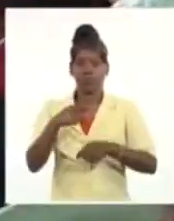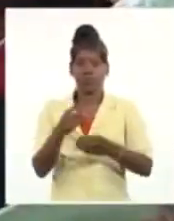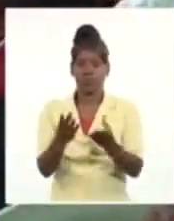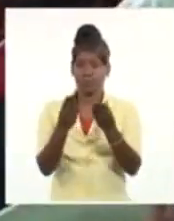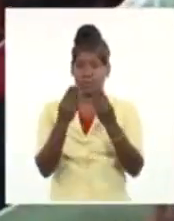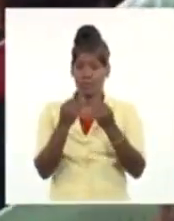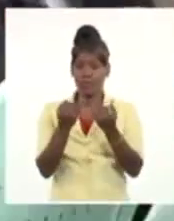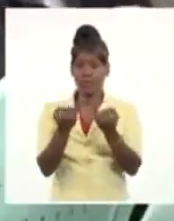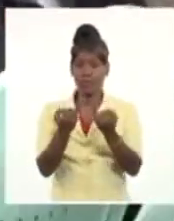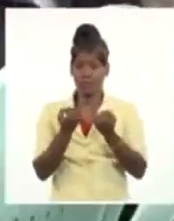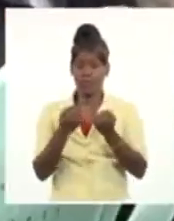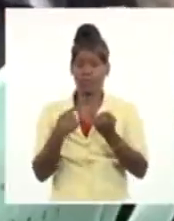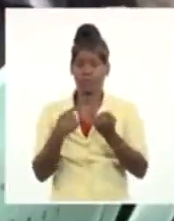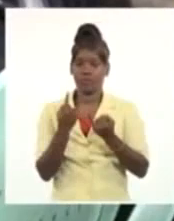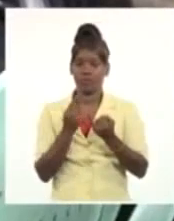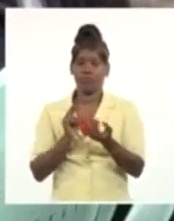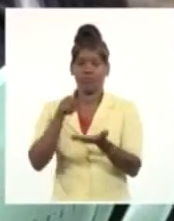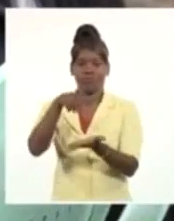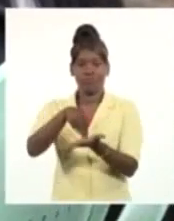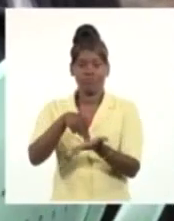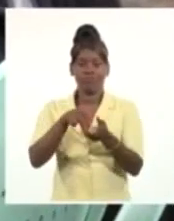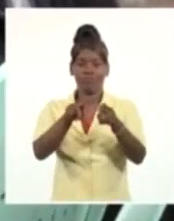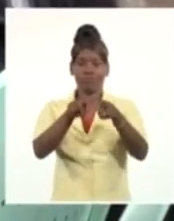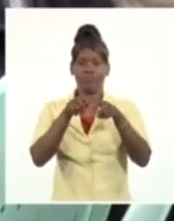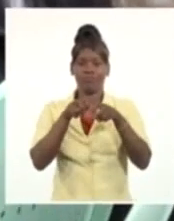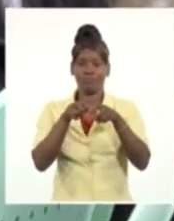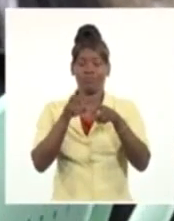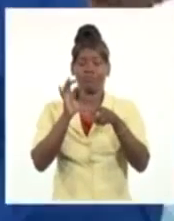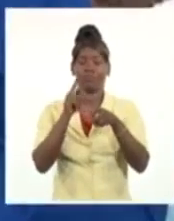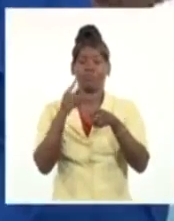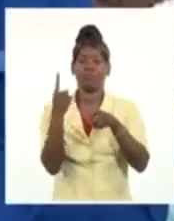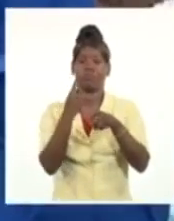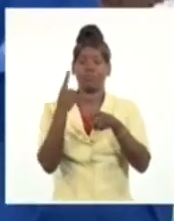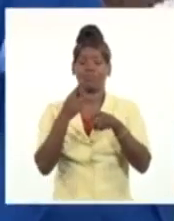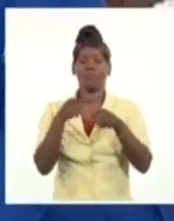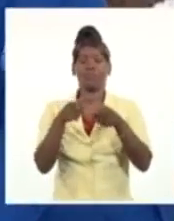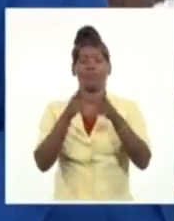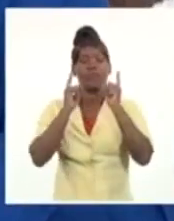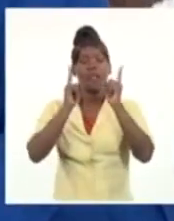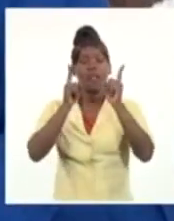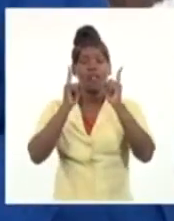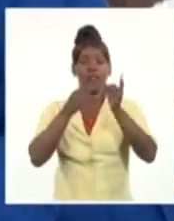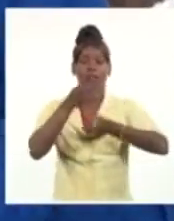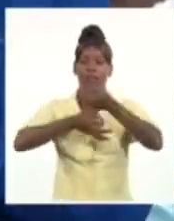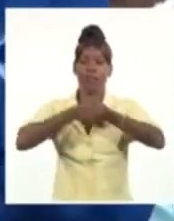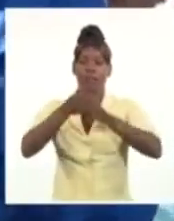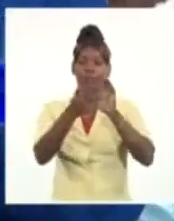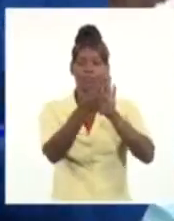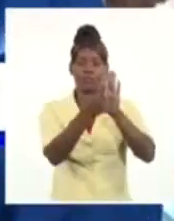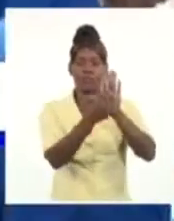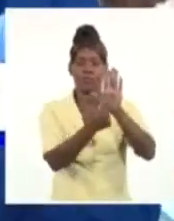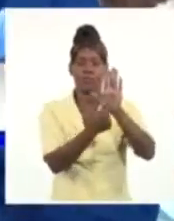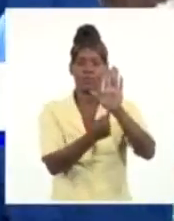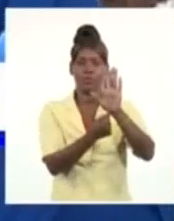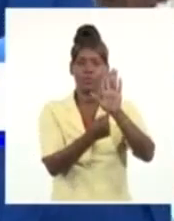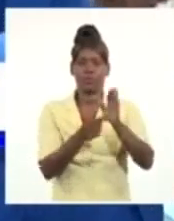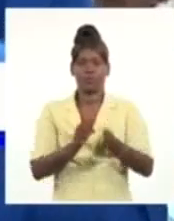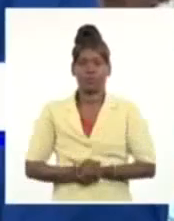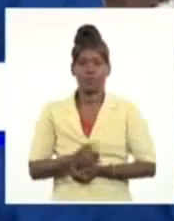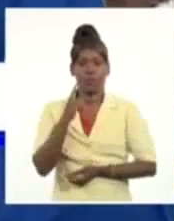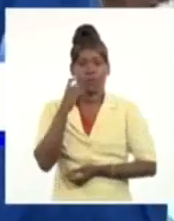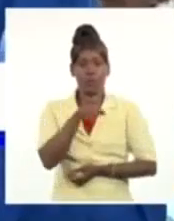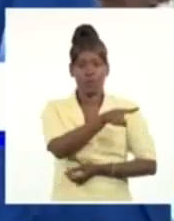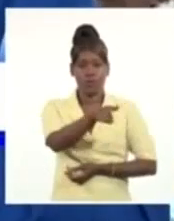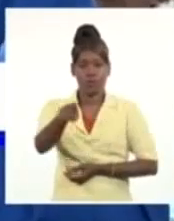y en la capacidad de los escogidos para representar a sus electores. Yo creo que es importante tener presente en ustedes la confianza que está